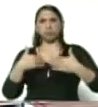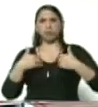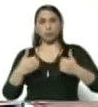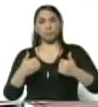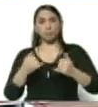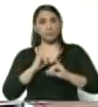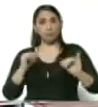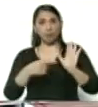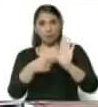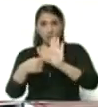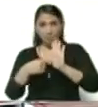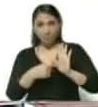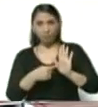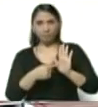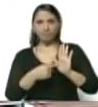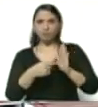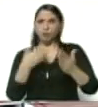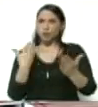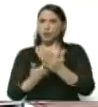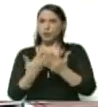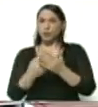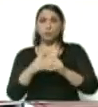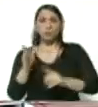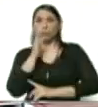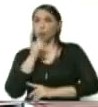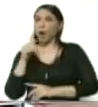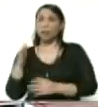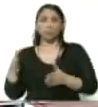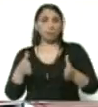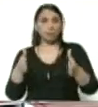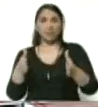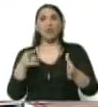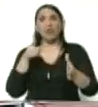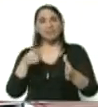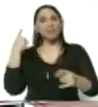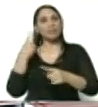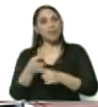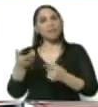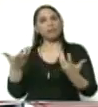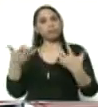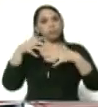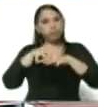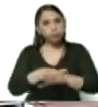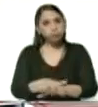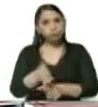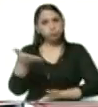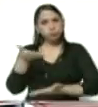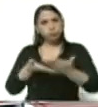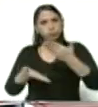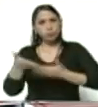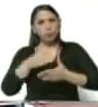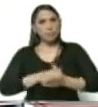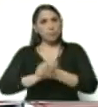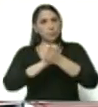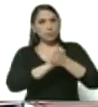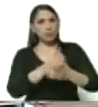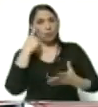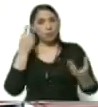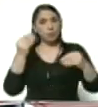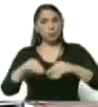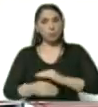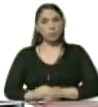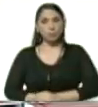Daba ejemplos concretos. Pero no hay otro camino. Es a través de la interrelación solidaria, a través de la amistad y la cooperación.